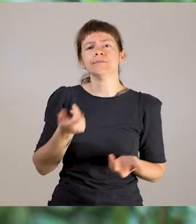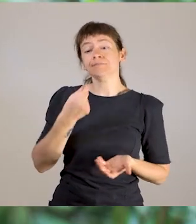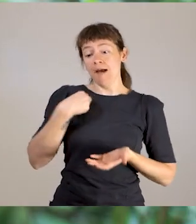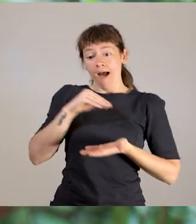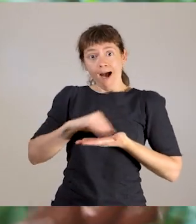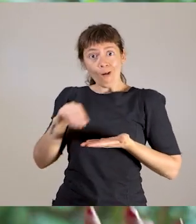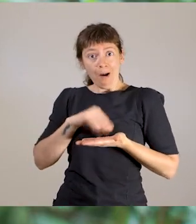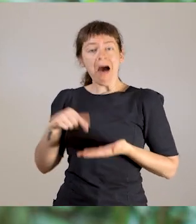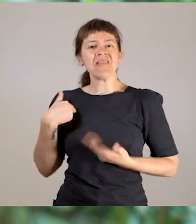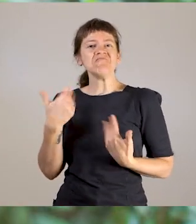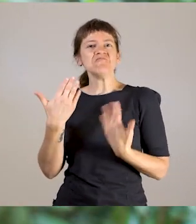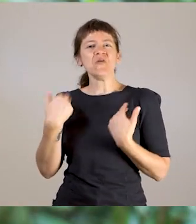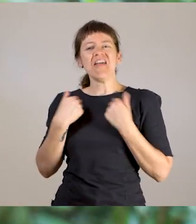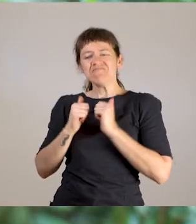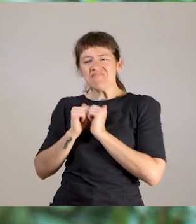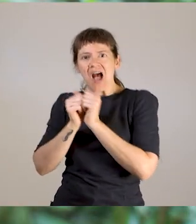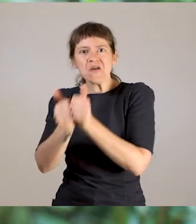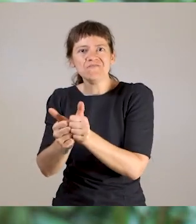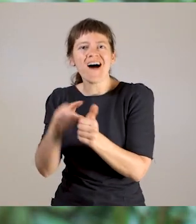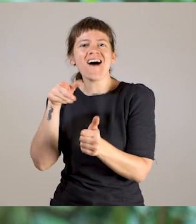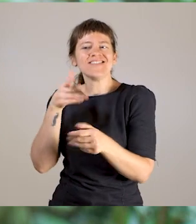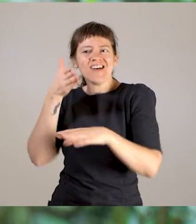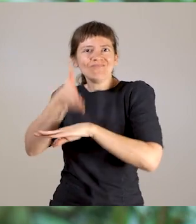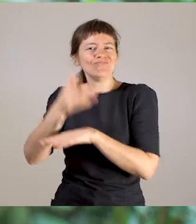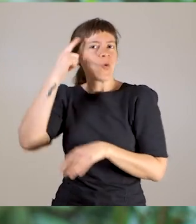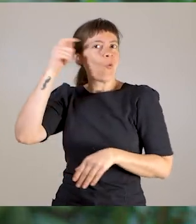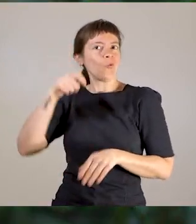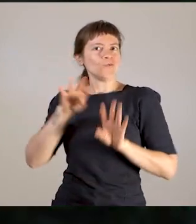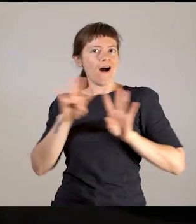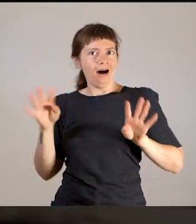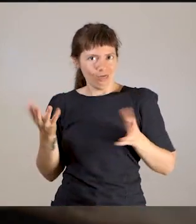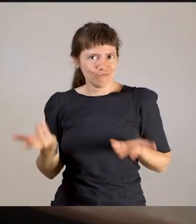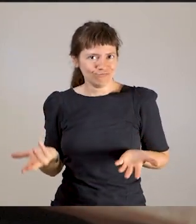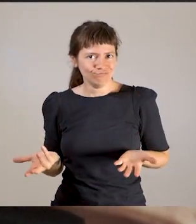juzgado, poder acompañar, poder ver qué situación.